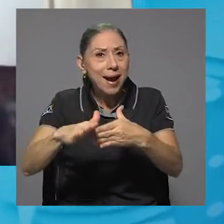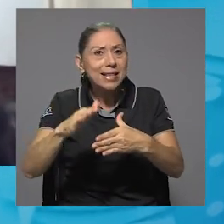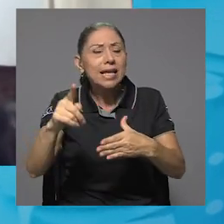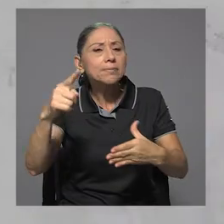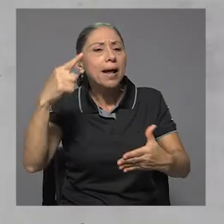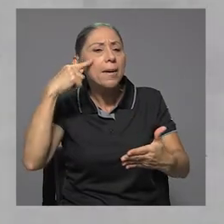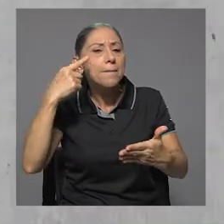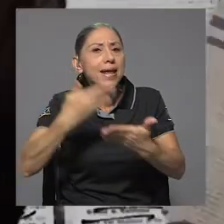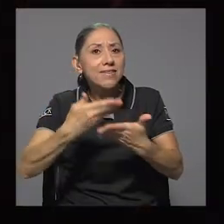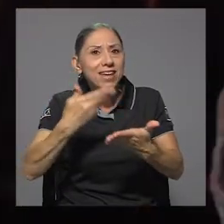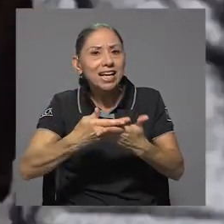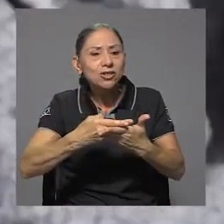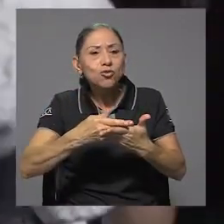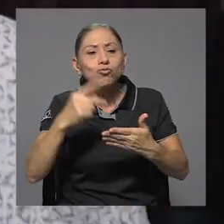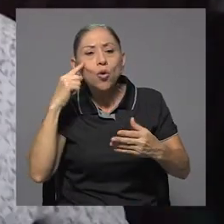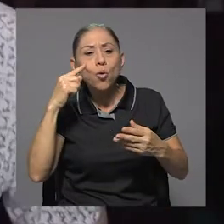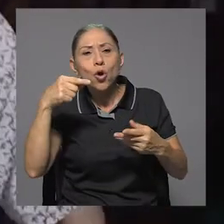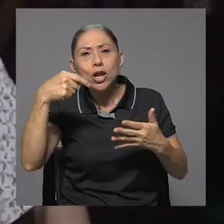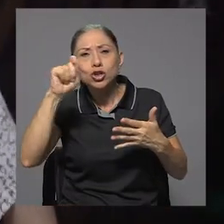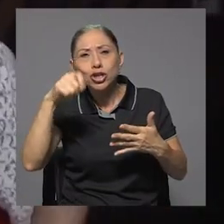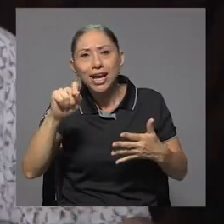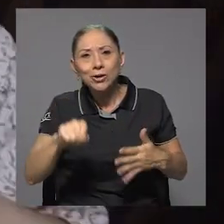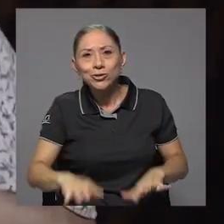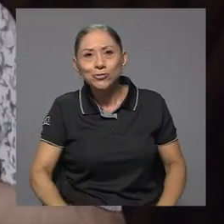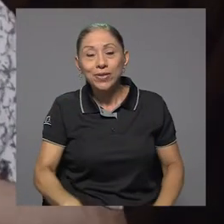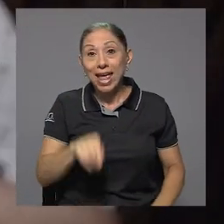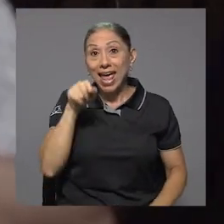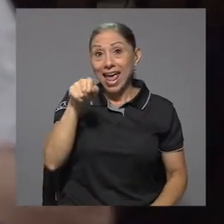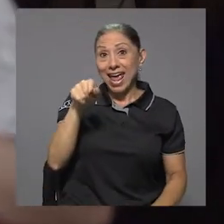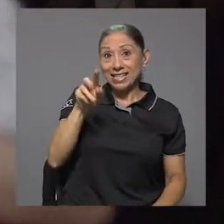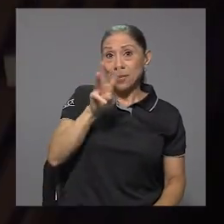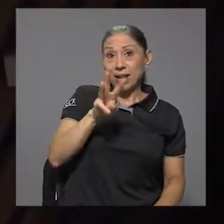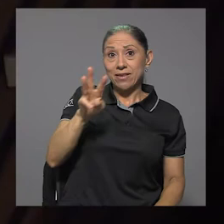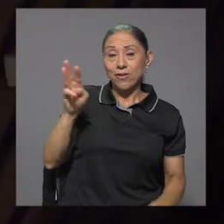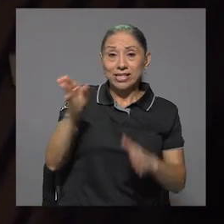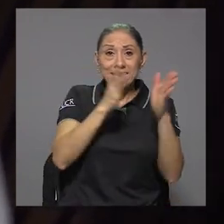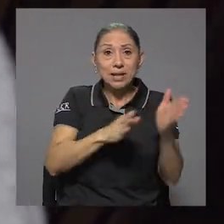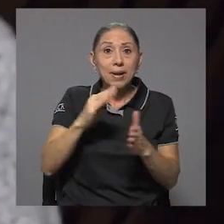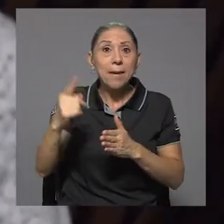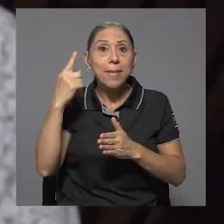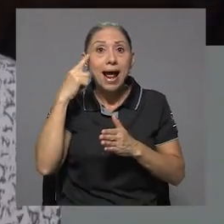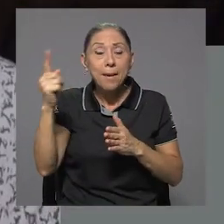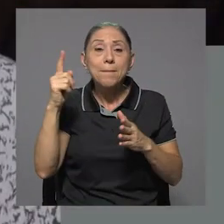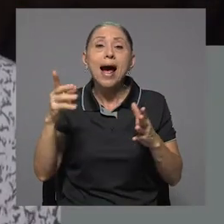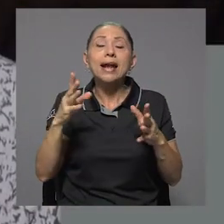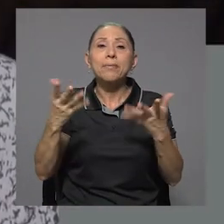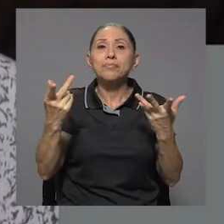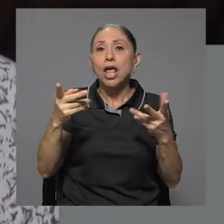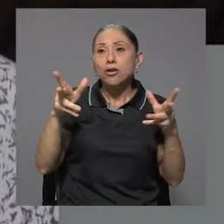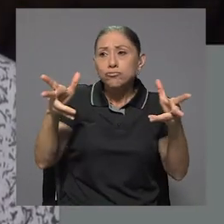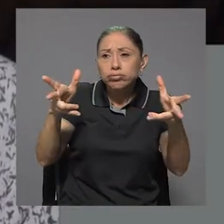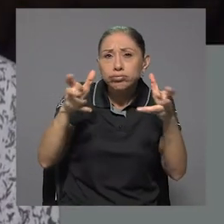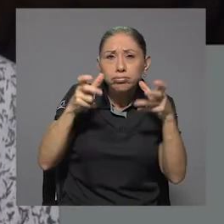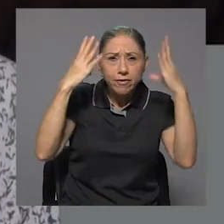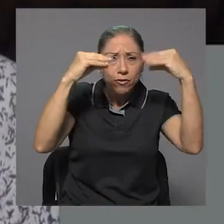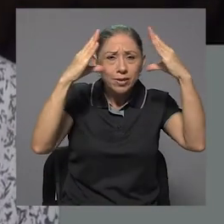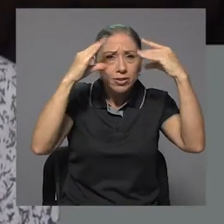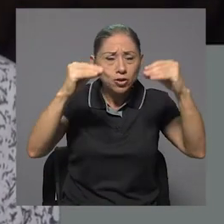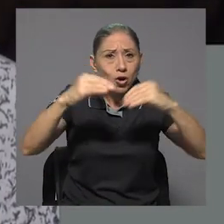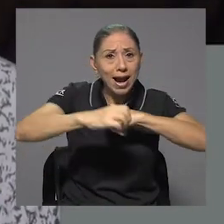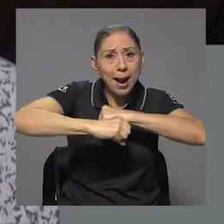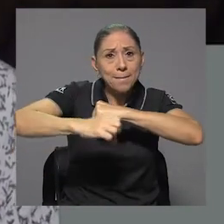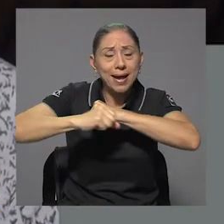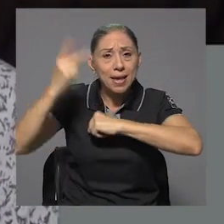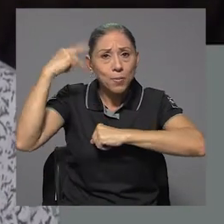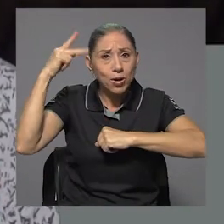verificación, uno de los chequeos. Esta plataforma se prepara para cubrir la campaña política nacional del 2022, la cual